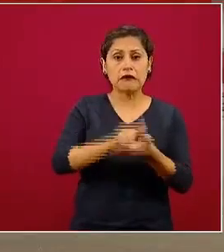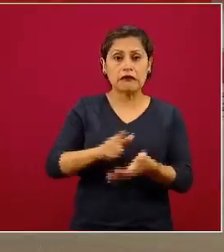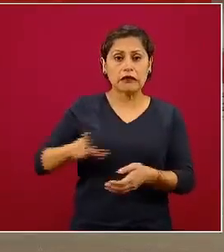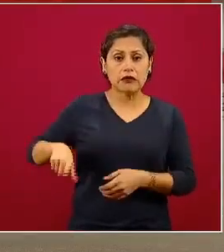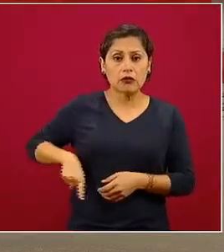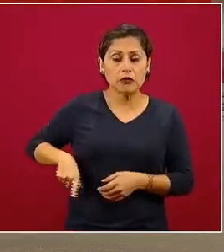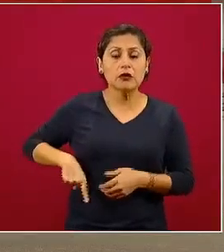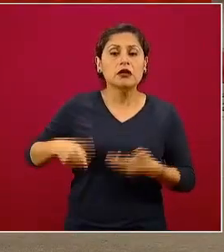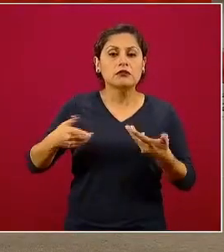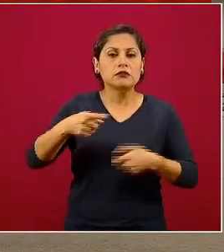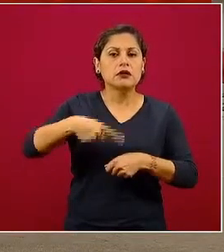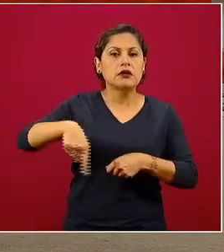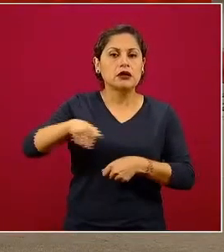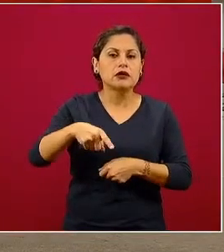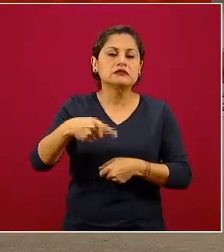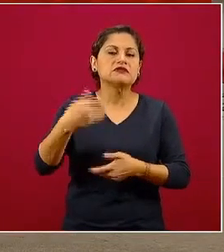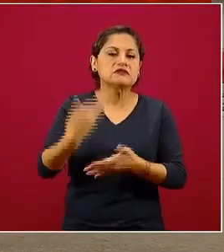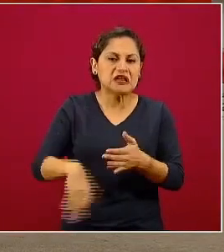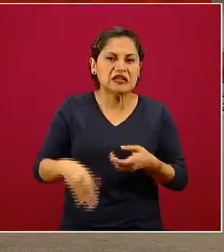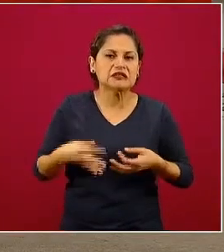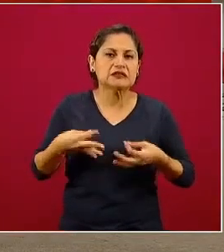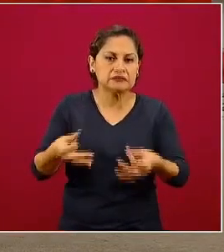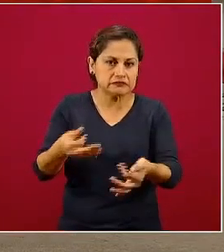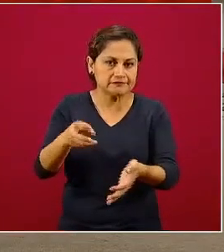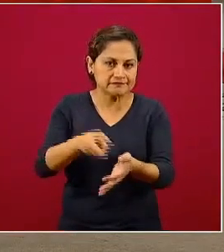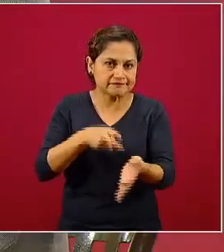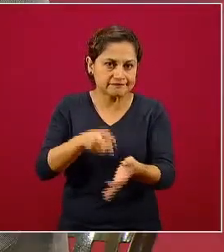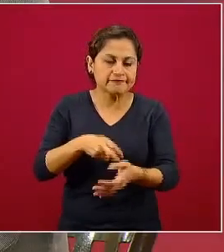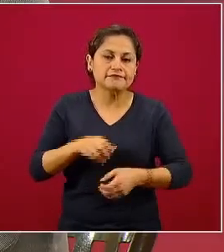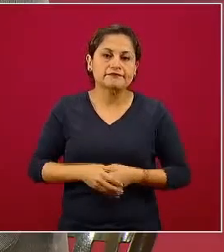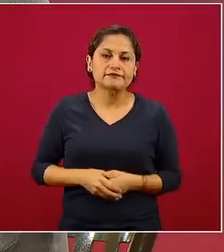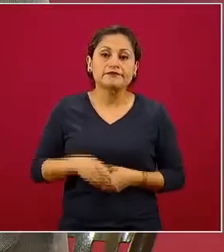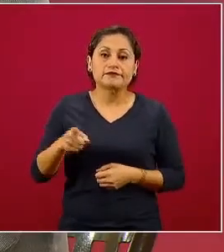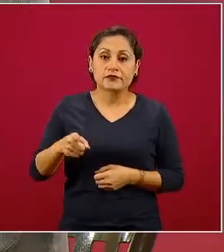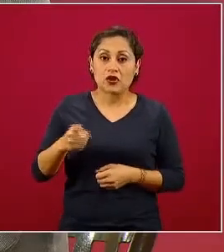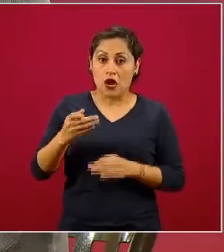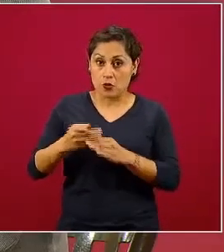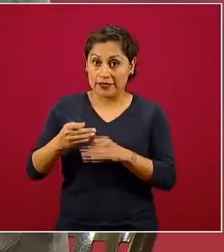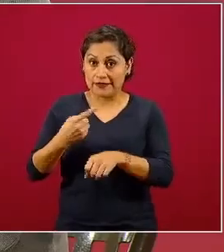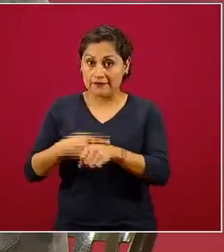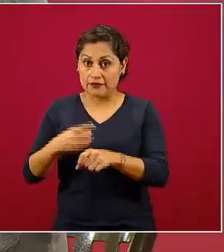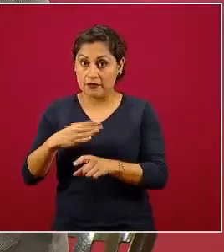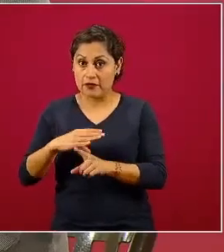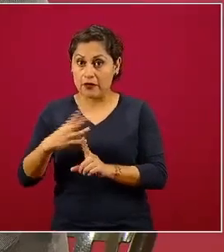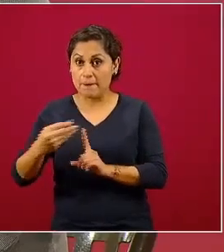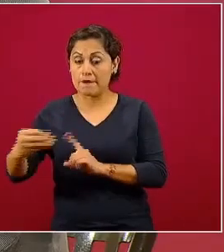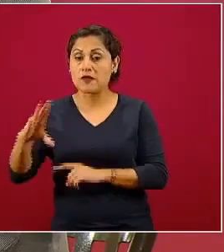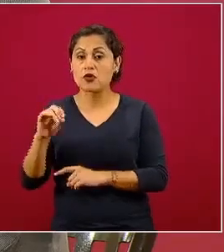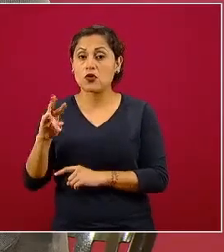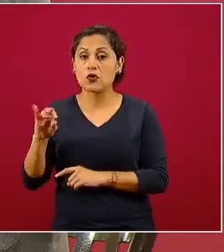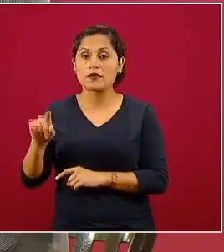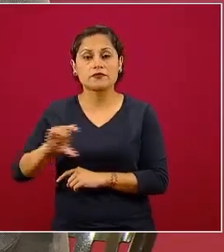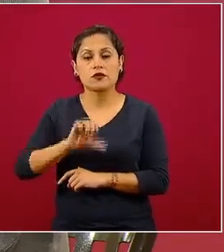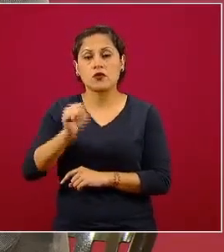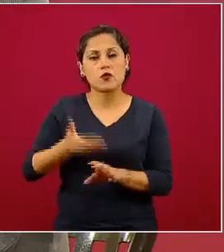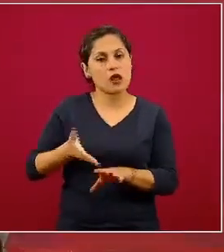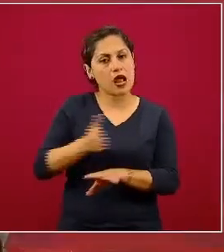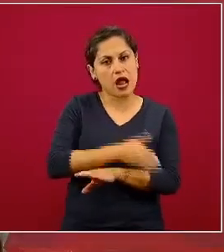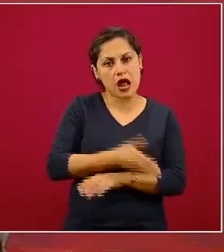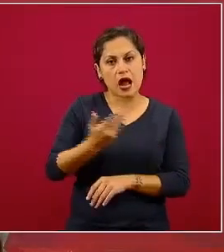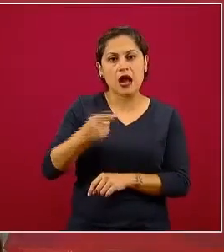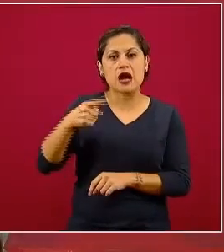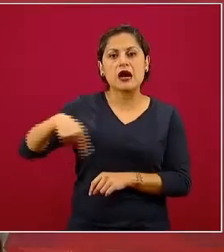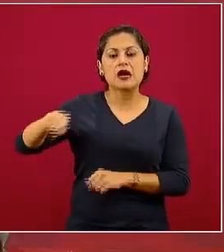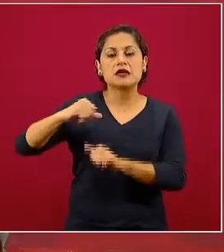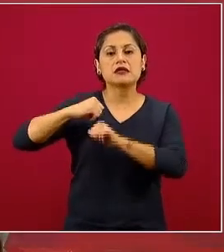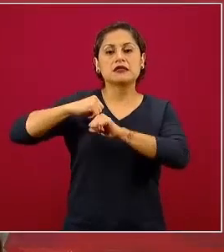calidad. Recientemente esto antes del COVID el Consejo de Salubridad General a quien le corresponde la certificación de establecimientos de